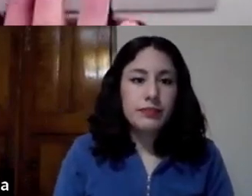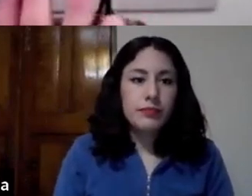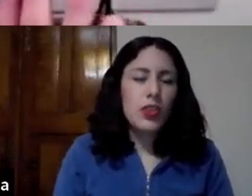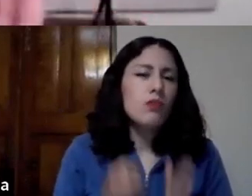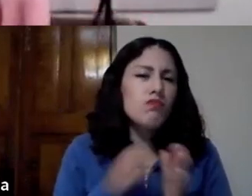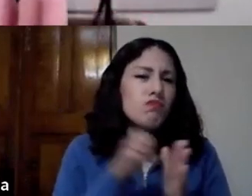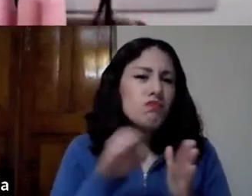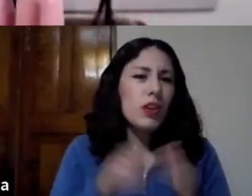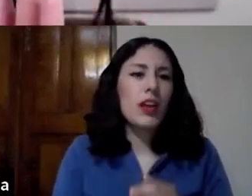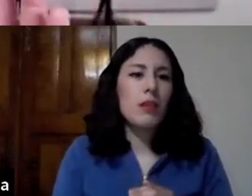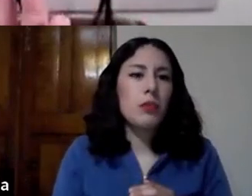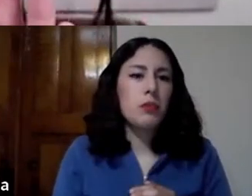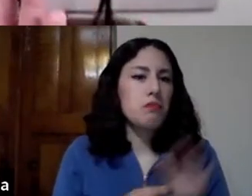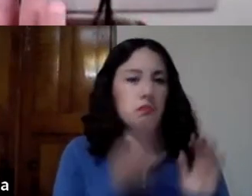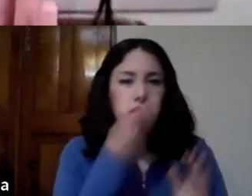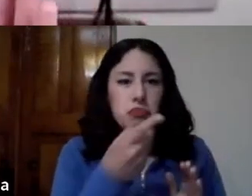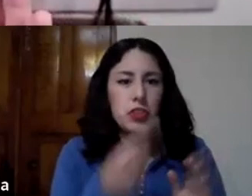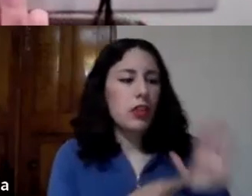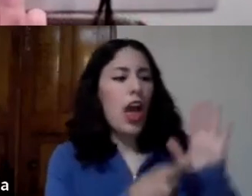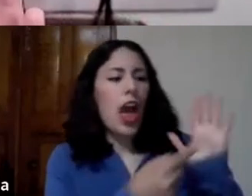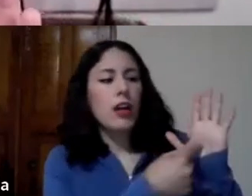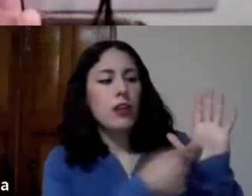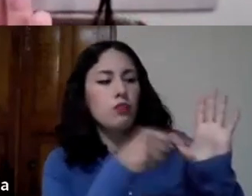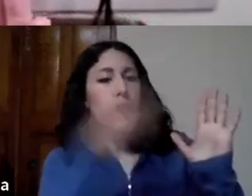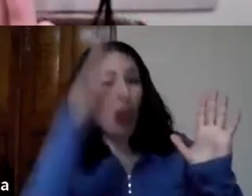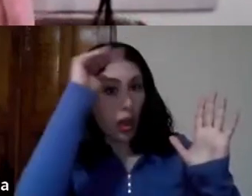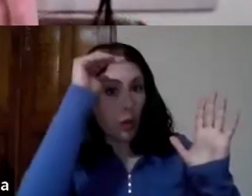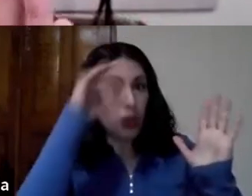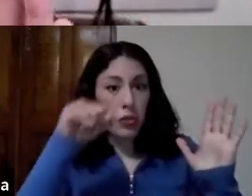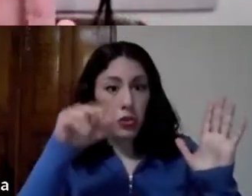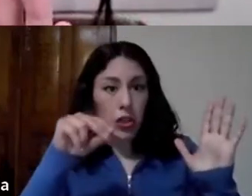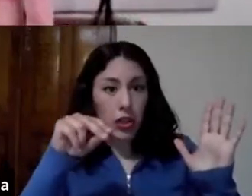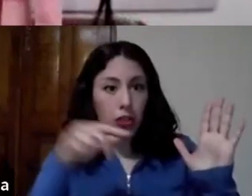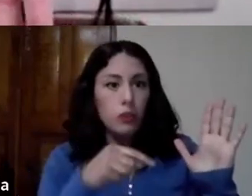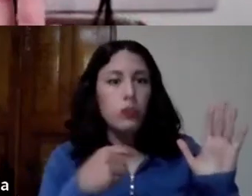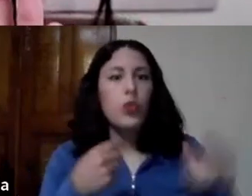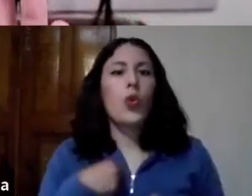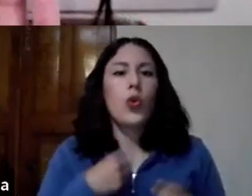tú estás de acuerdo con esto te voy a dar cinco vacas y tú me vas a dar